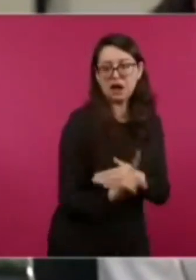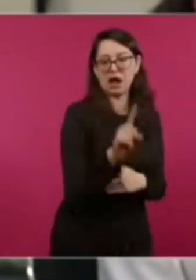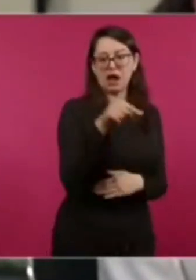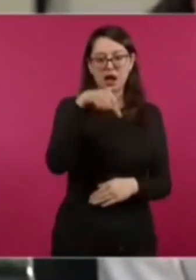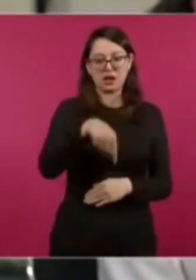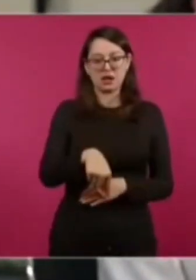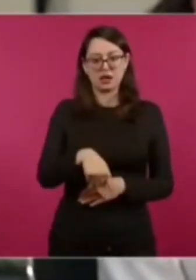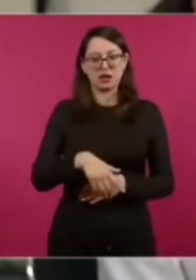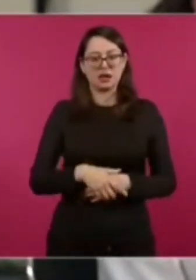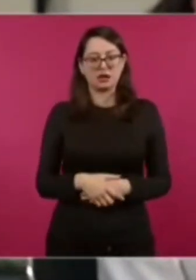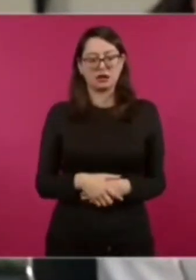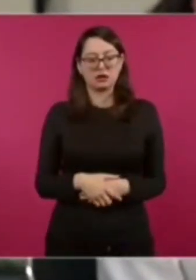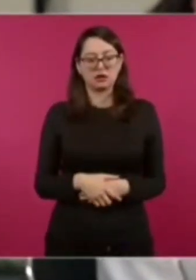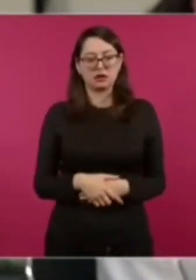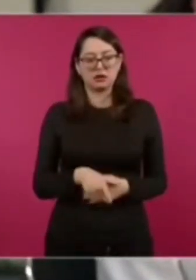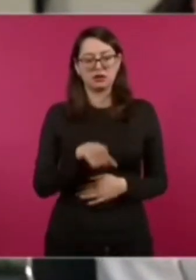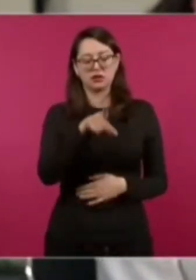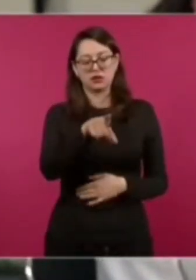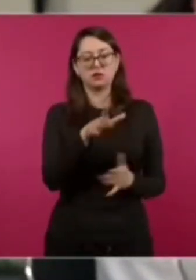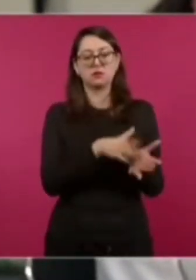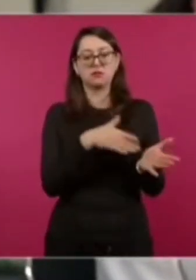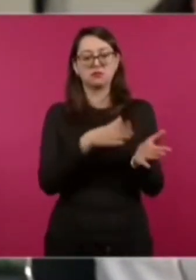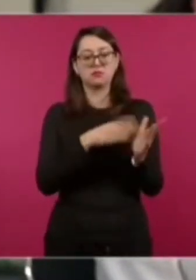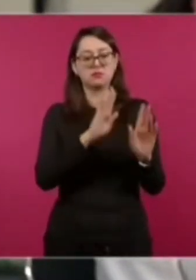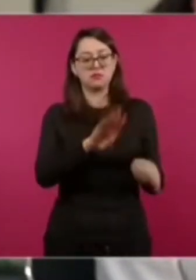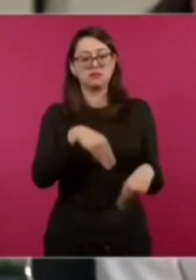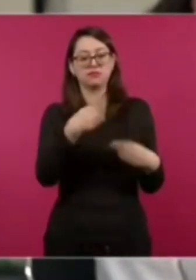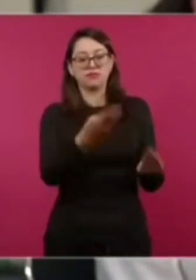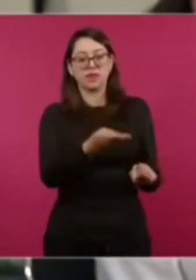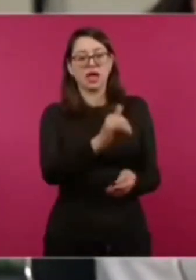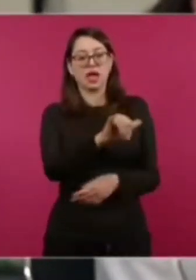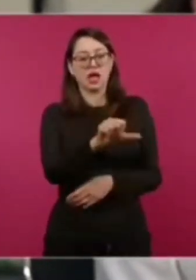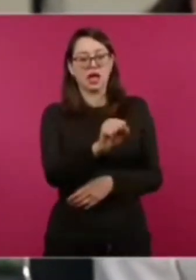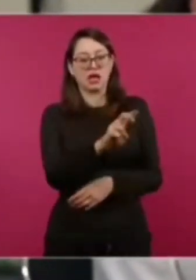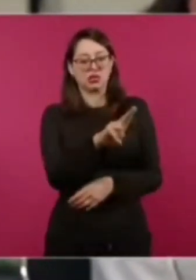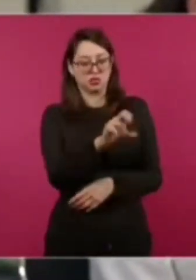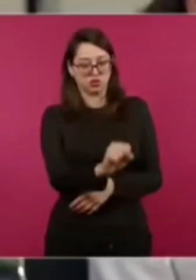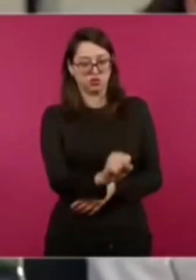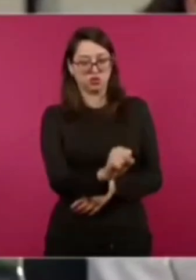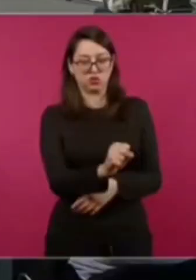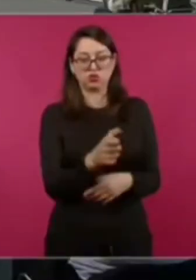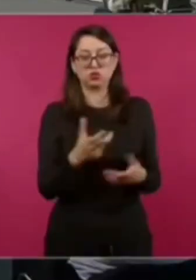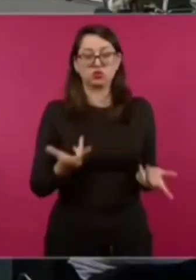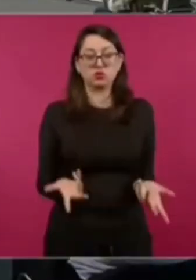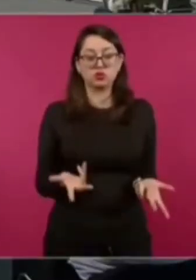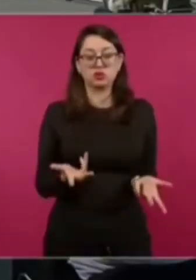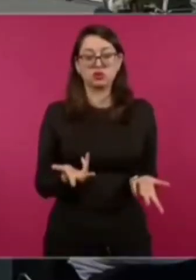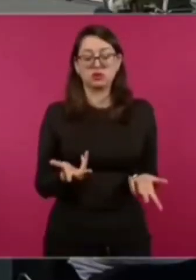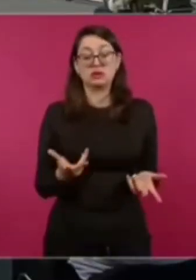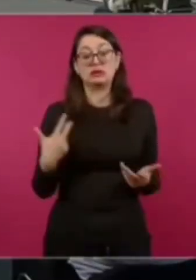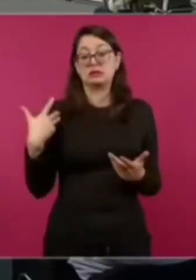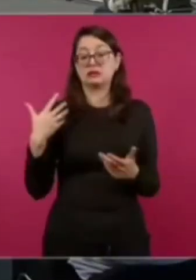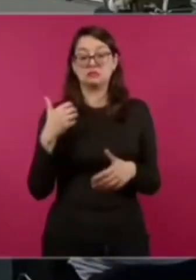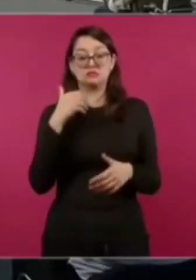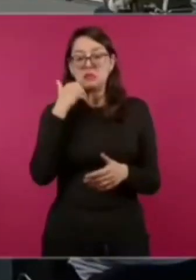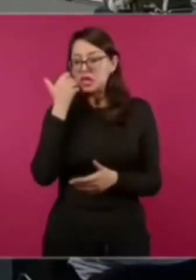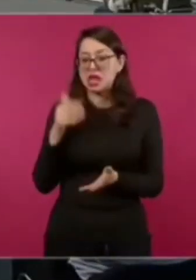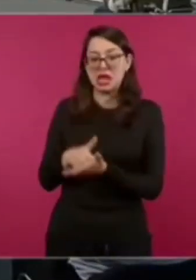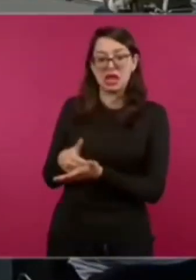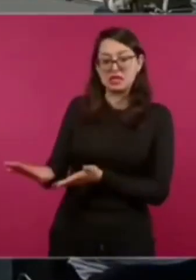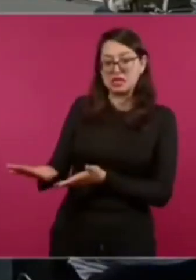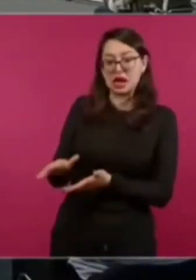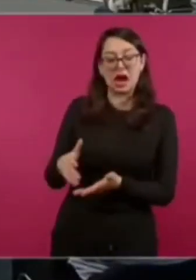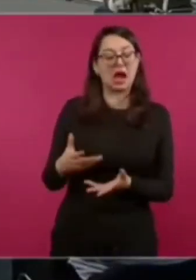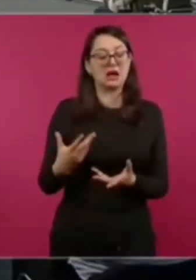acá a traerle un escrito a Jesús, que obviamente pues ahí me anda, entre que me andaban queriendo sacar y entre que